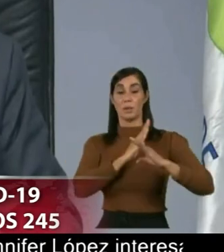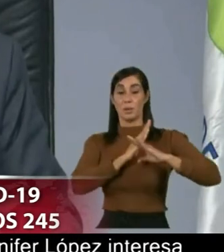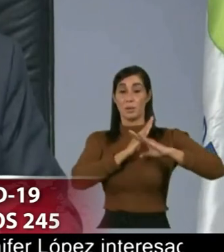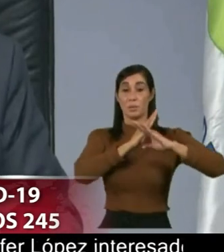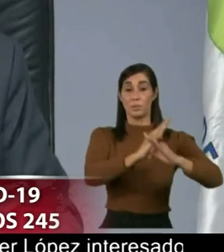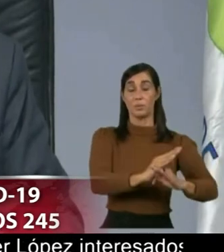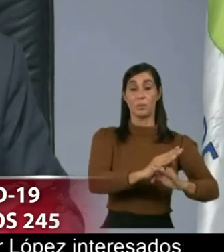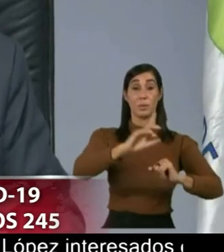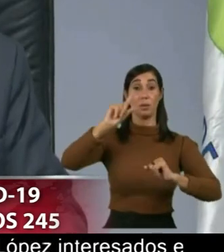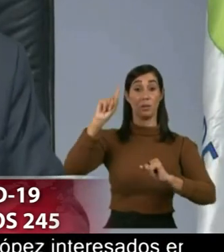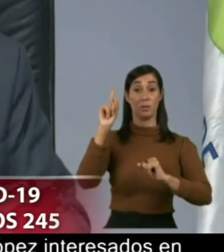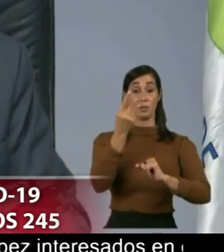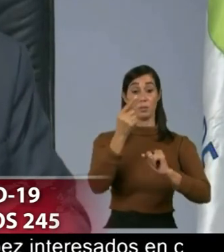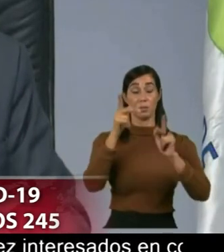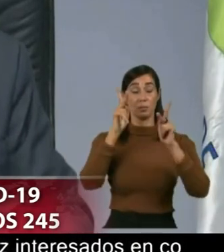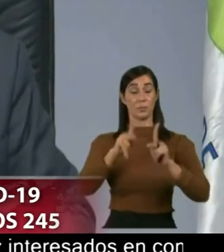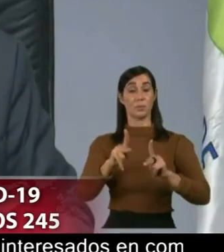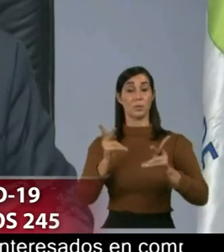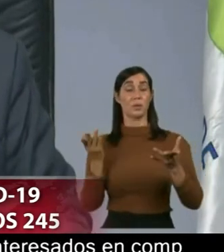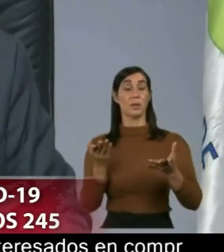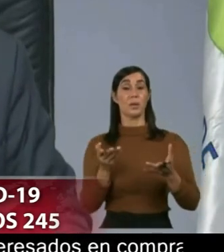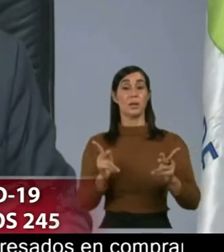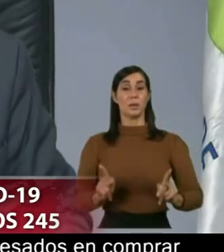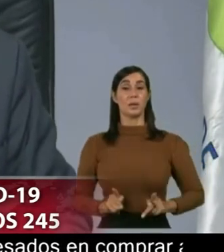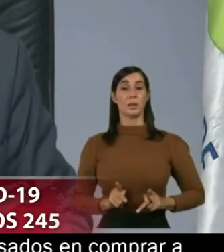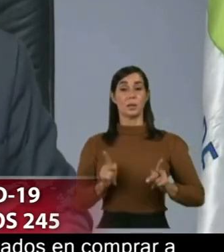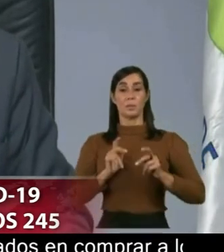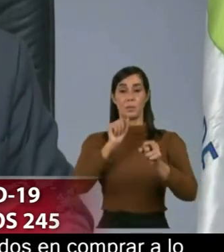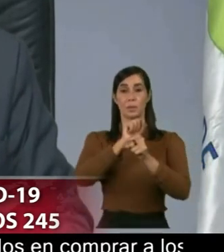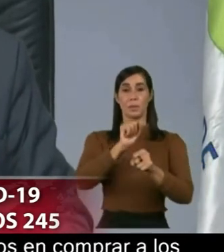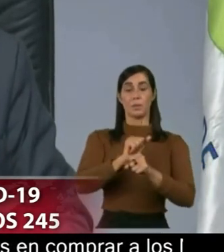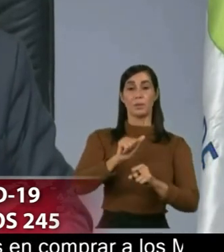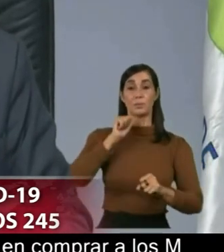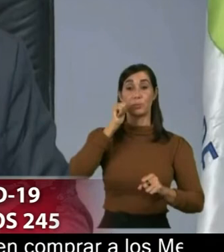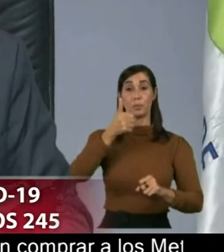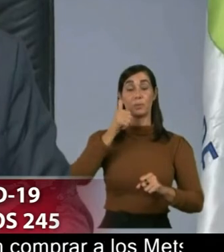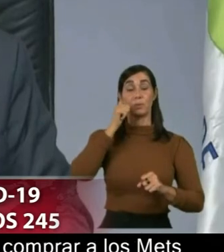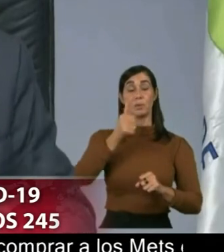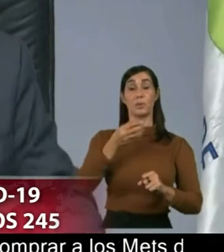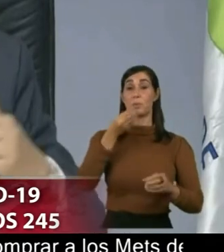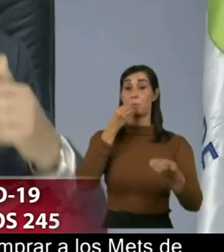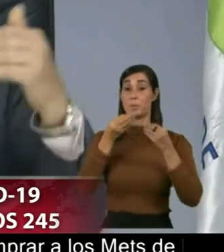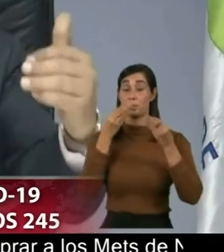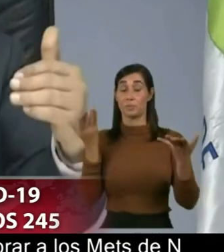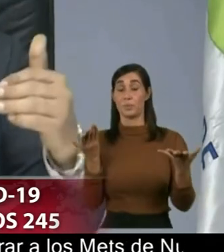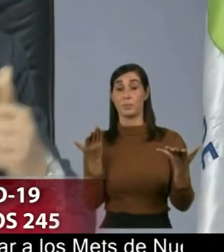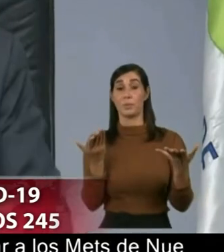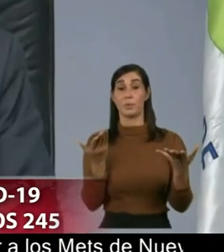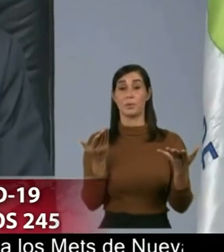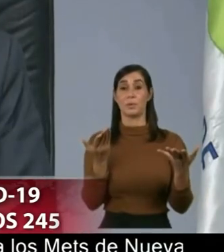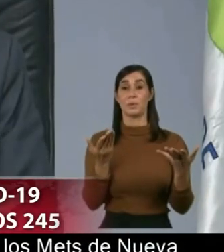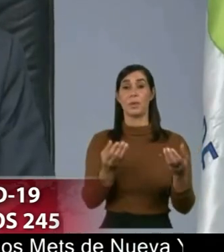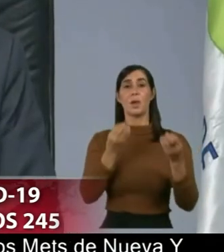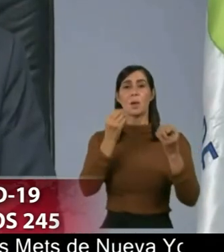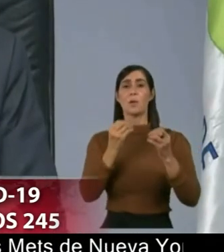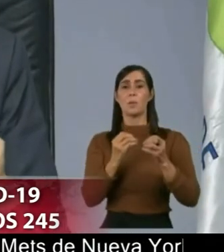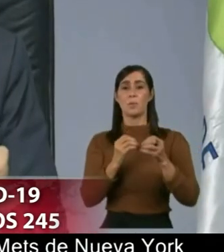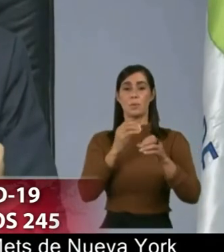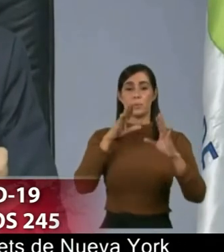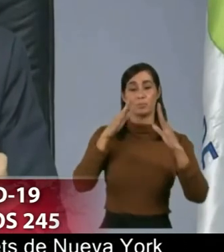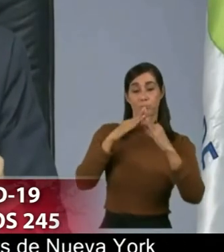manera absoluta gente que vive del día a día y que necesita salir como se va a contener esto